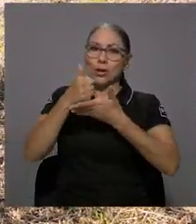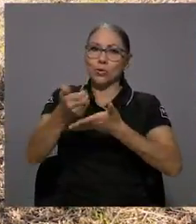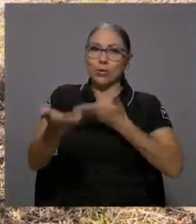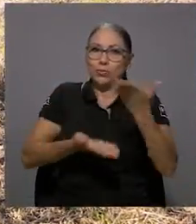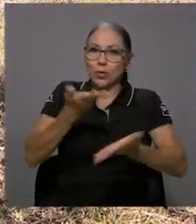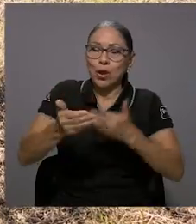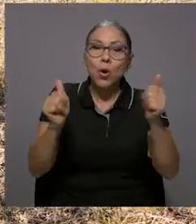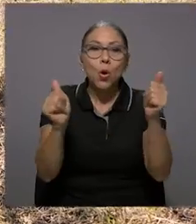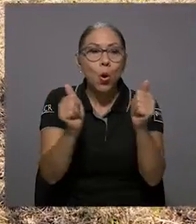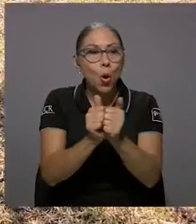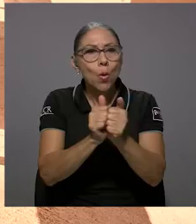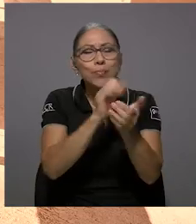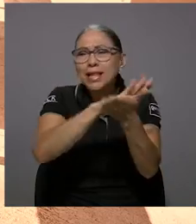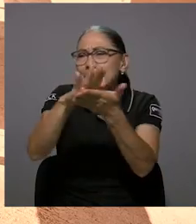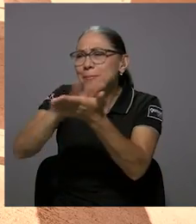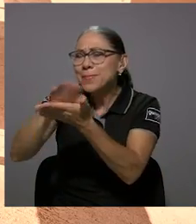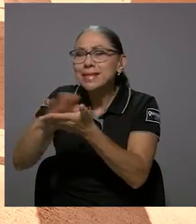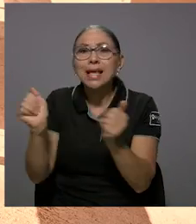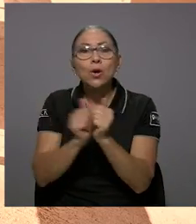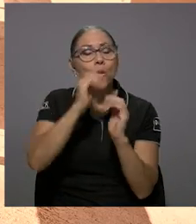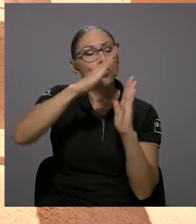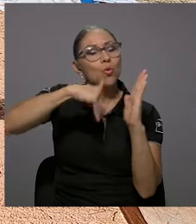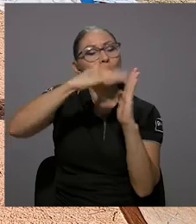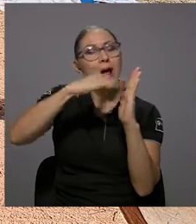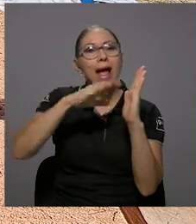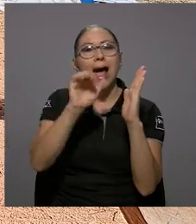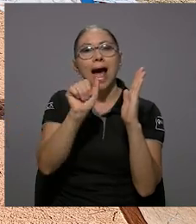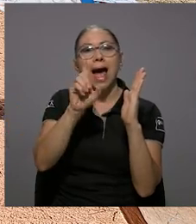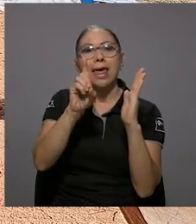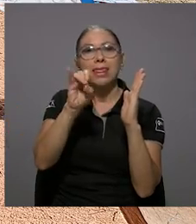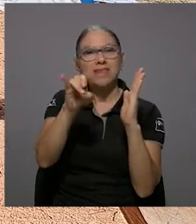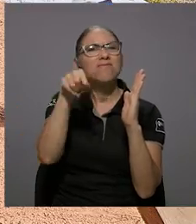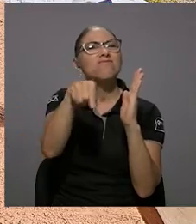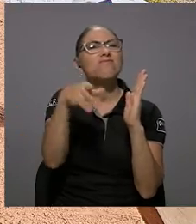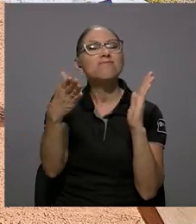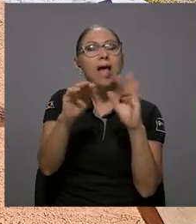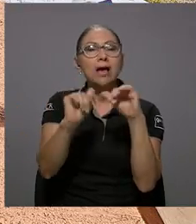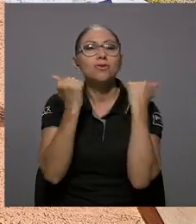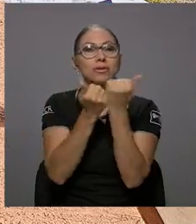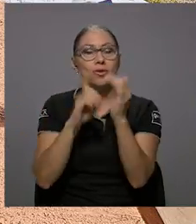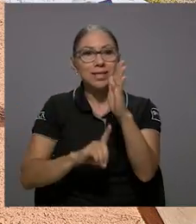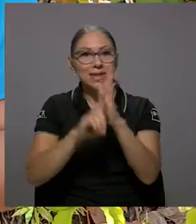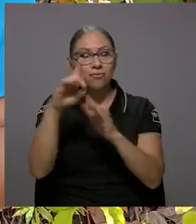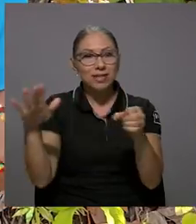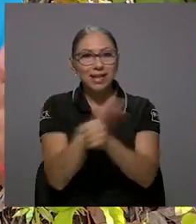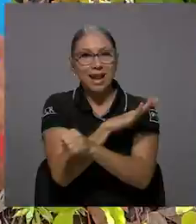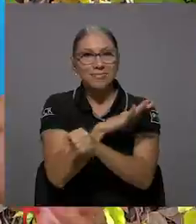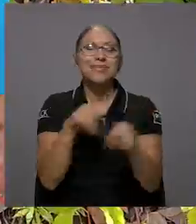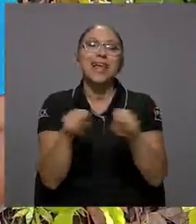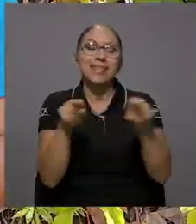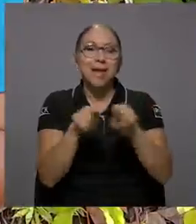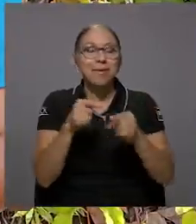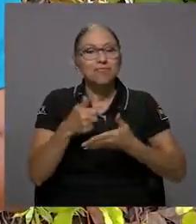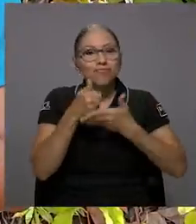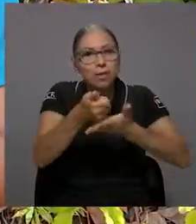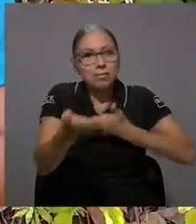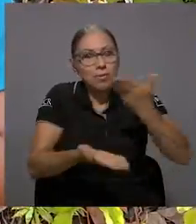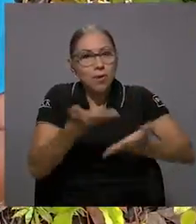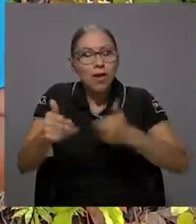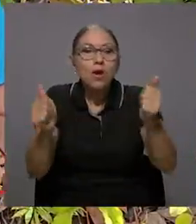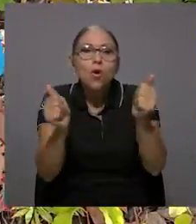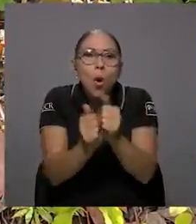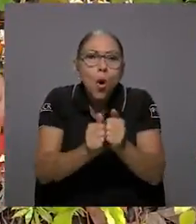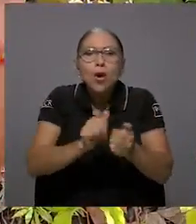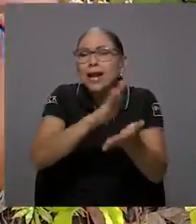Estamos también colaborando con la limpieza y la pintura o la restauración de la pintura de la ADI, que es la Asociación de Desarrollo